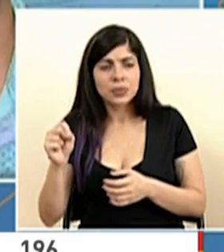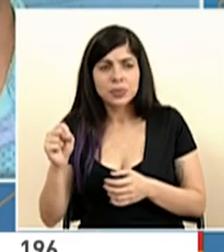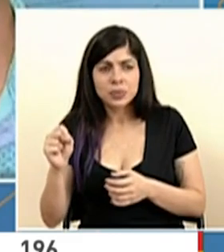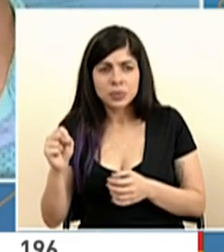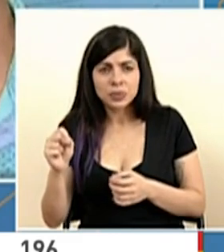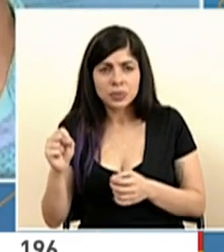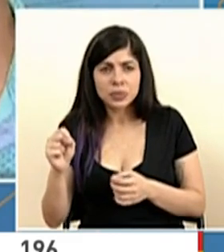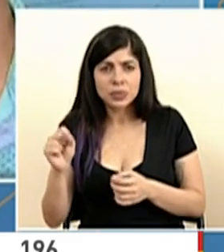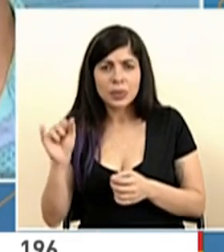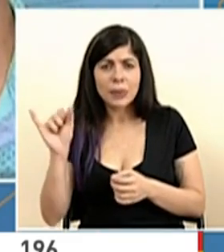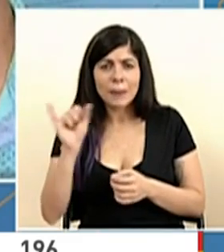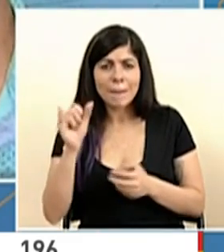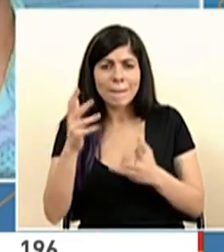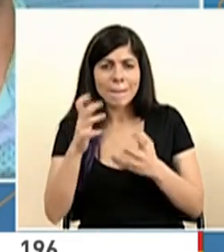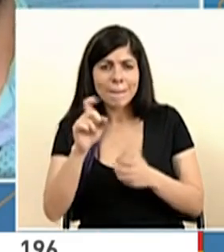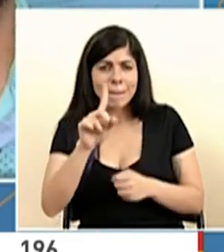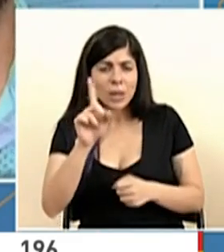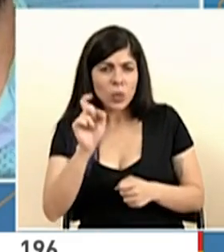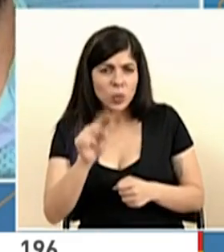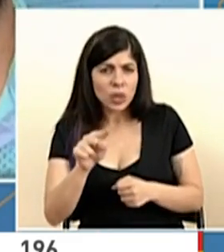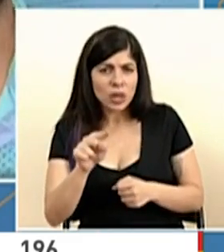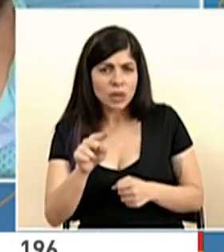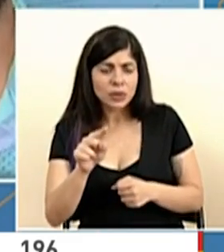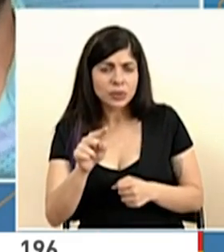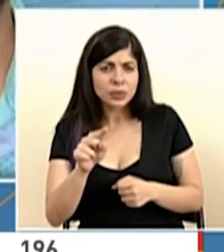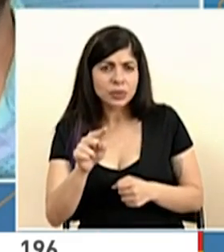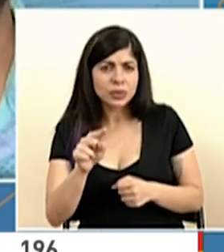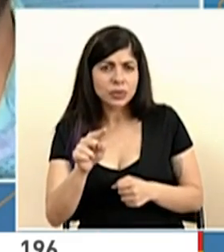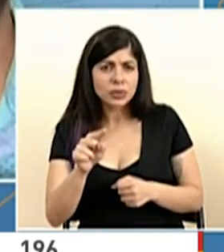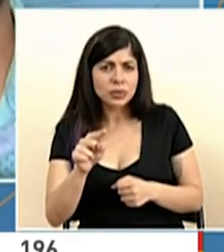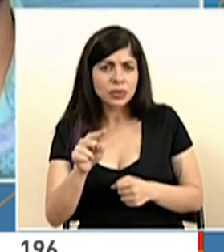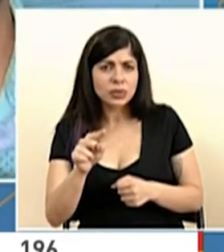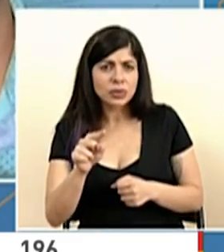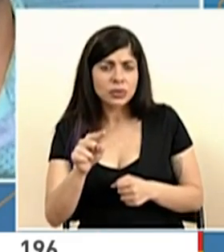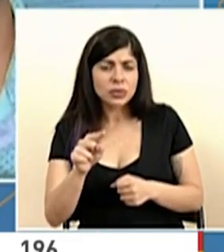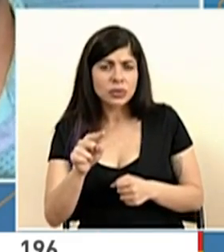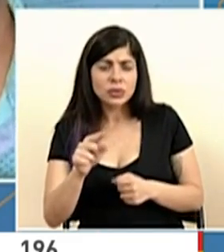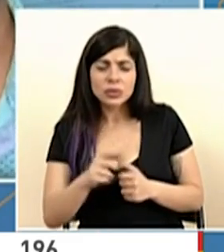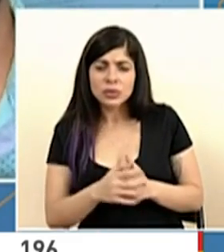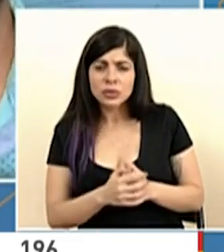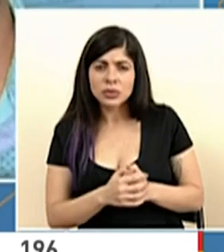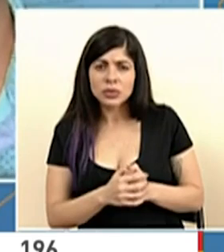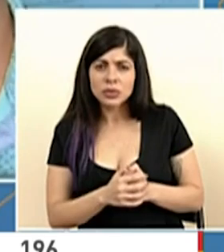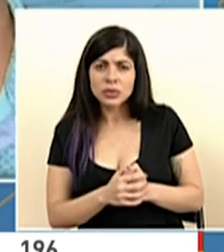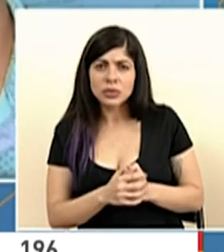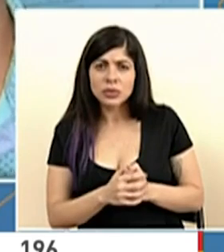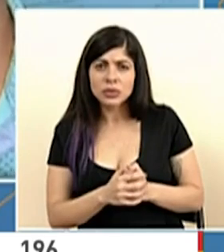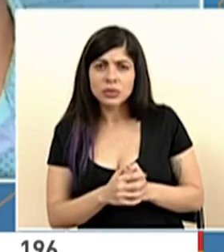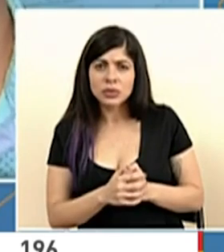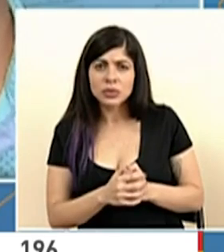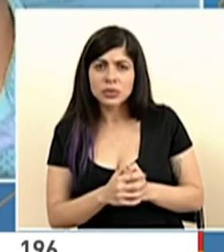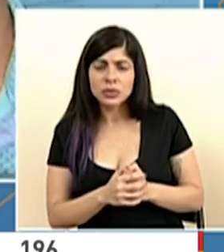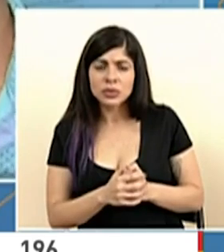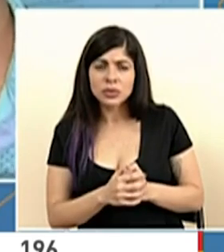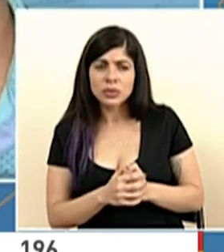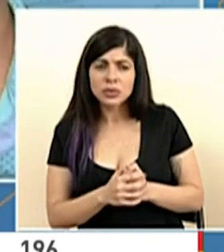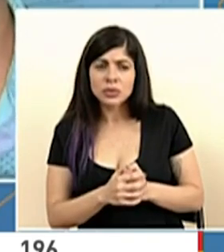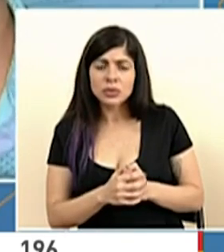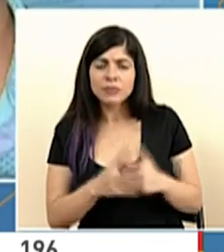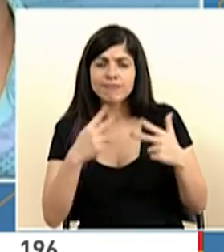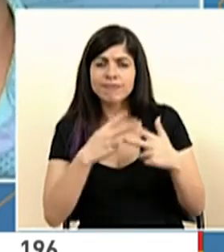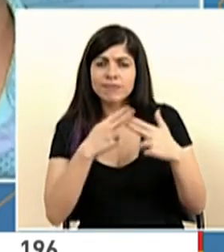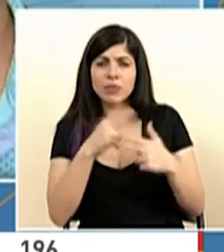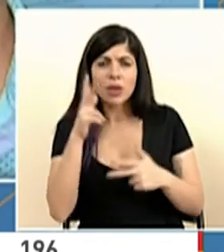también quería consultarle si han estado realizando pagos en la institución, de